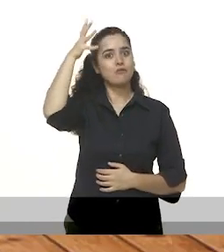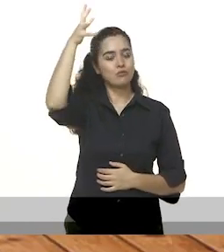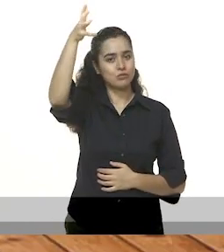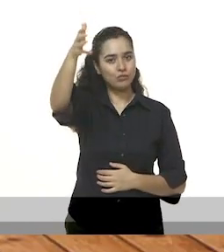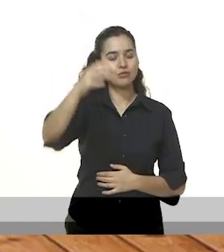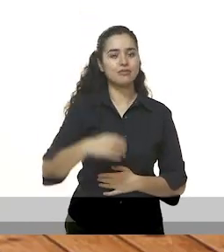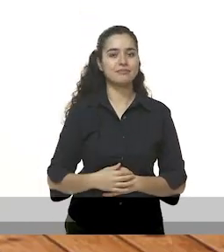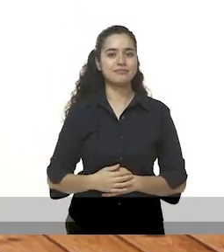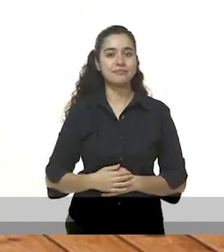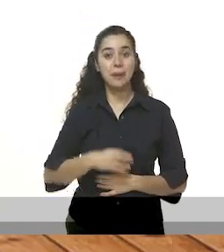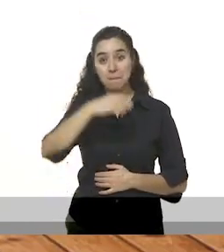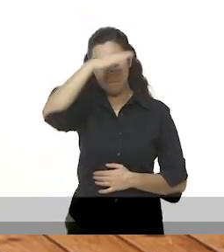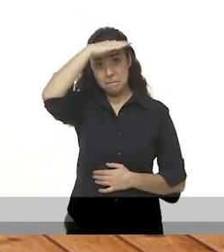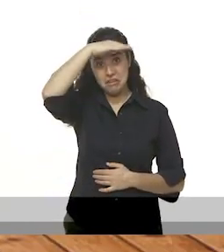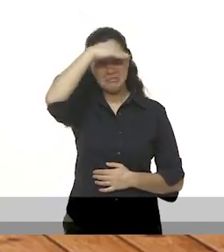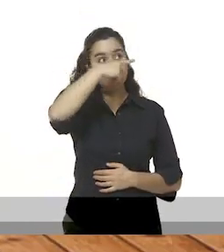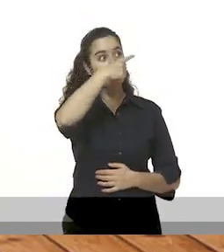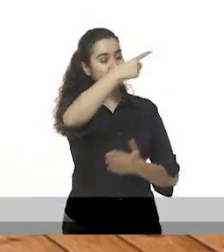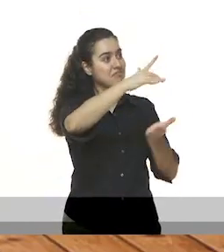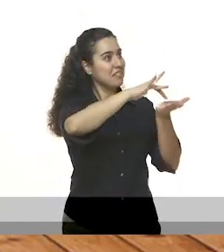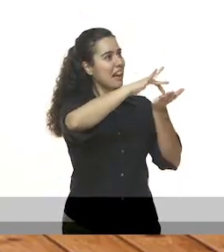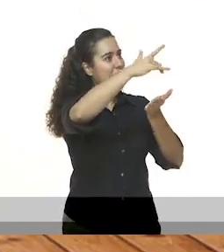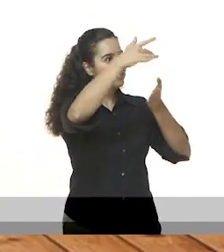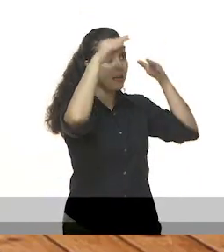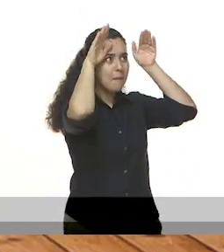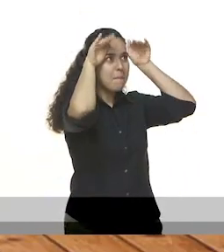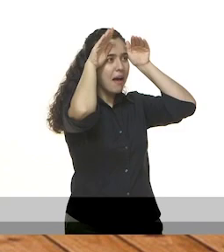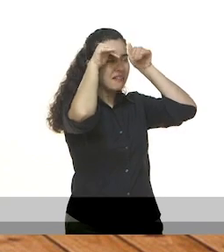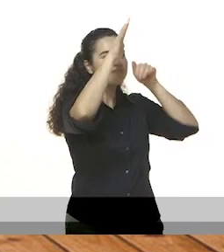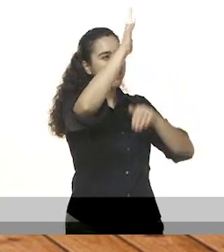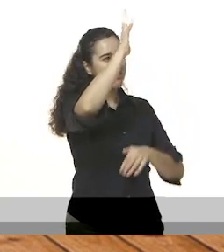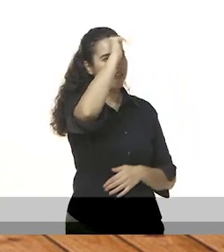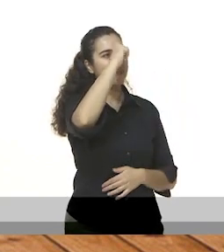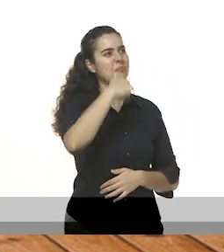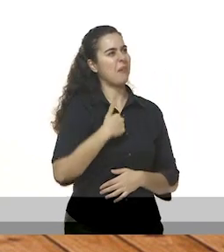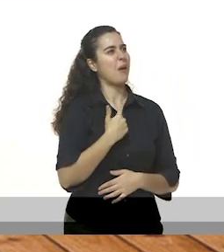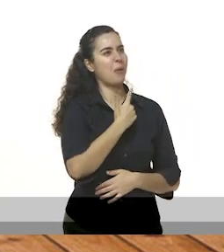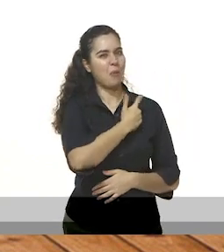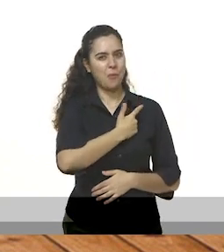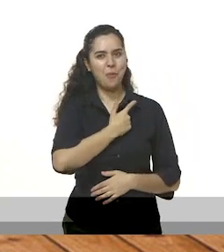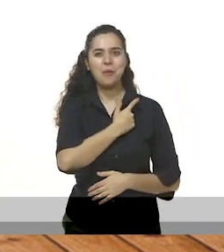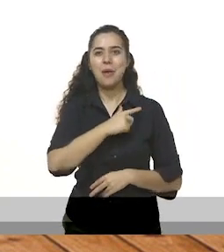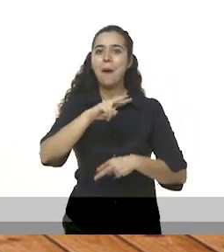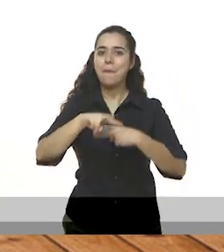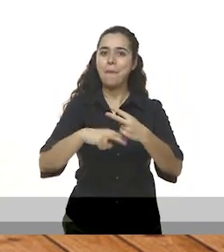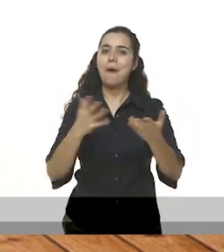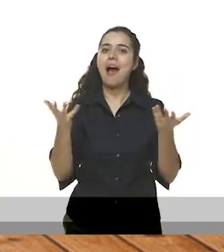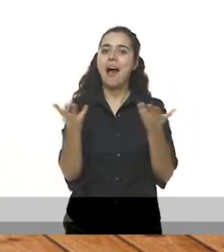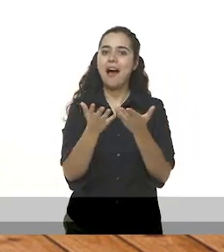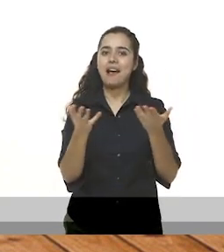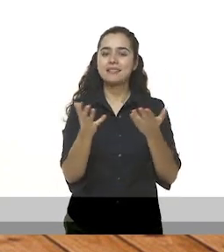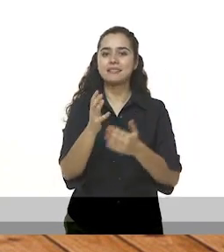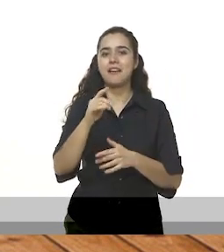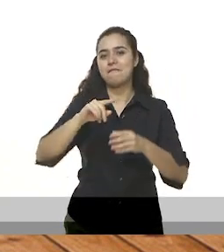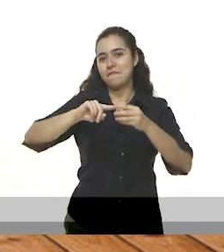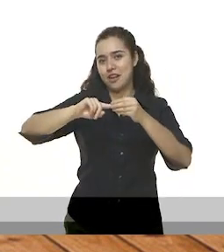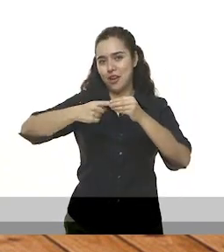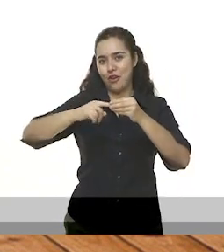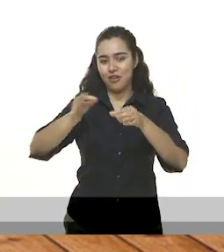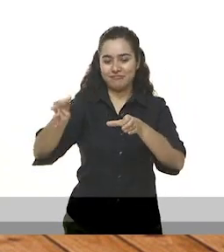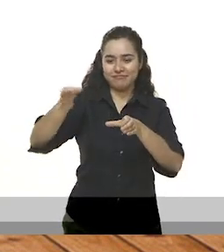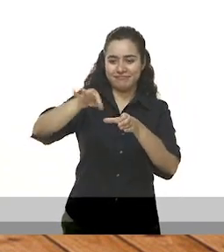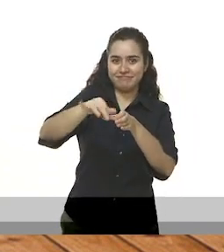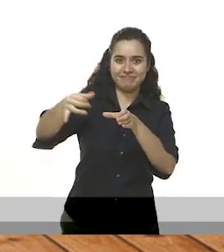Entonces Beto dijo, Muchas gracias Max, a mí me encantan los experimentos y sin duda alguna creo que este